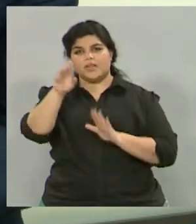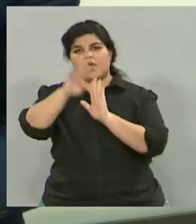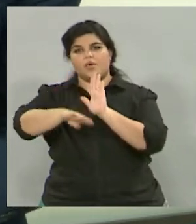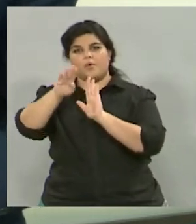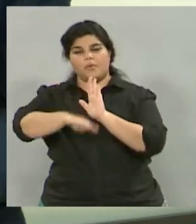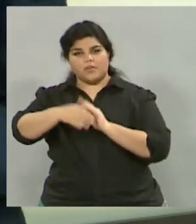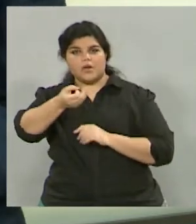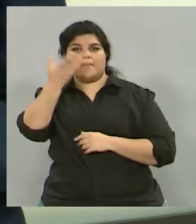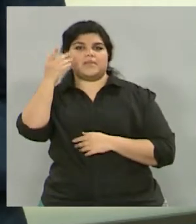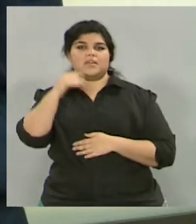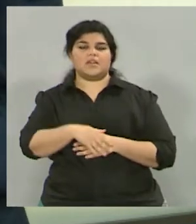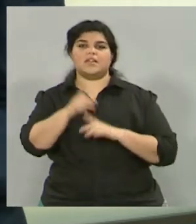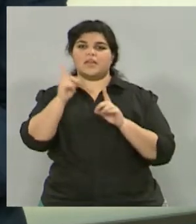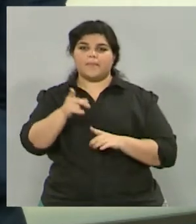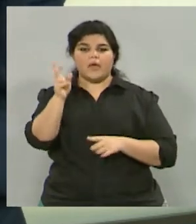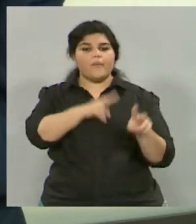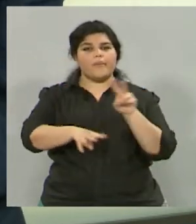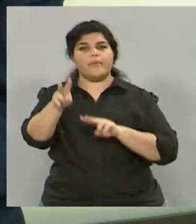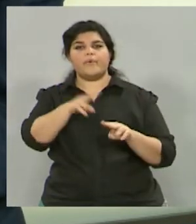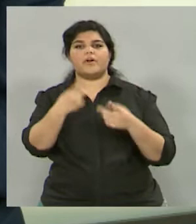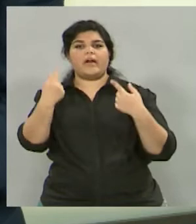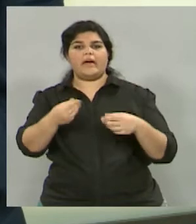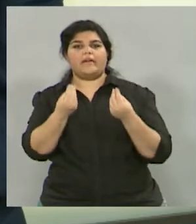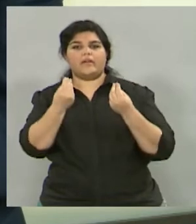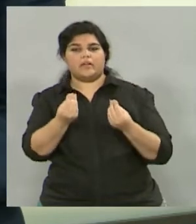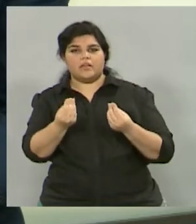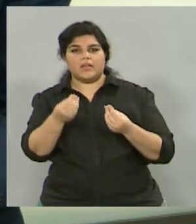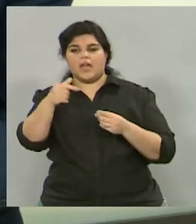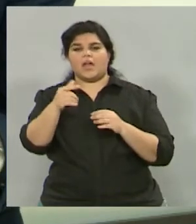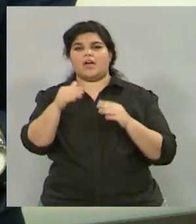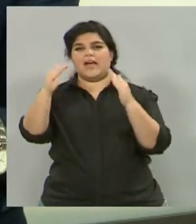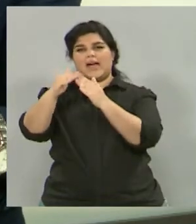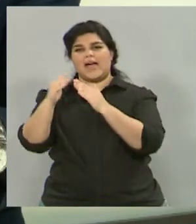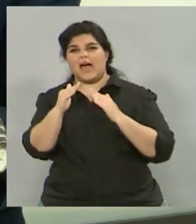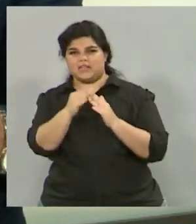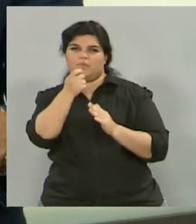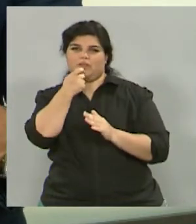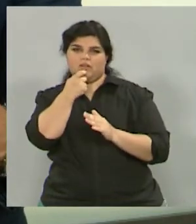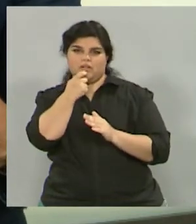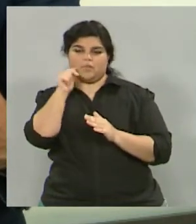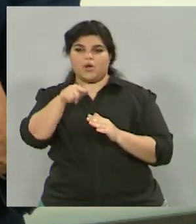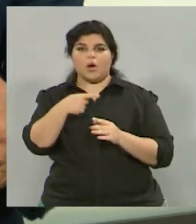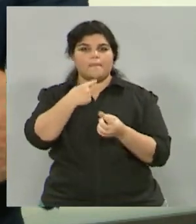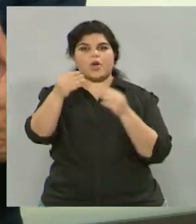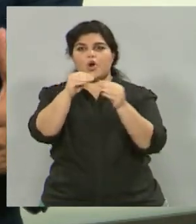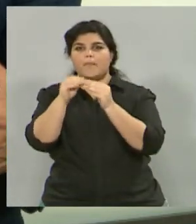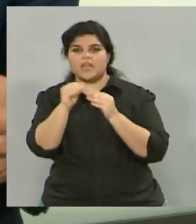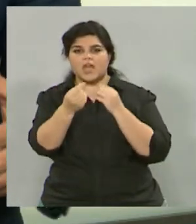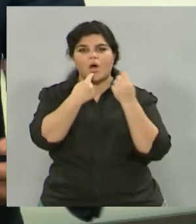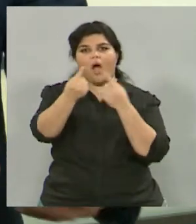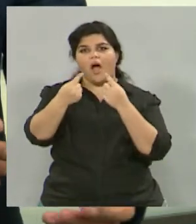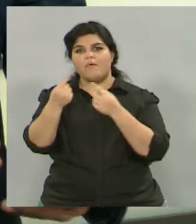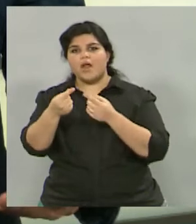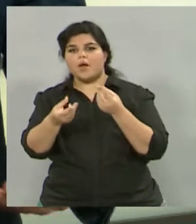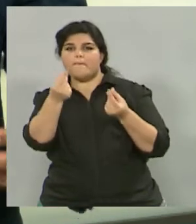especiales, buscar las alternativas en cuanto al nivel de vivienda, me refiero a hablar con el resto de los compañeros, comparar precios,